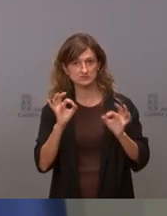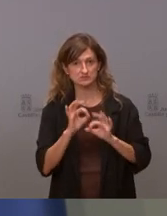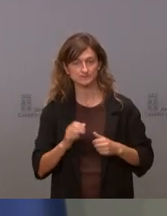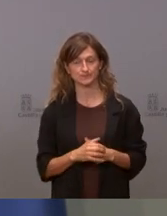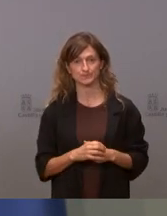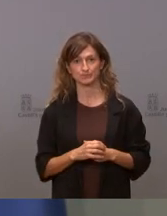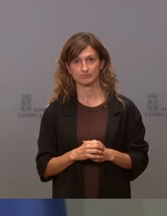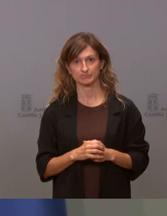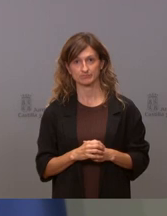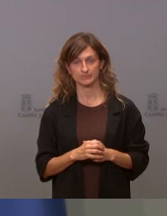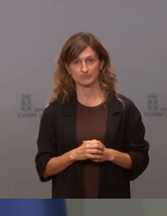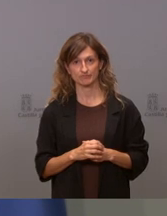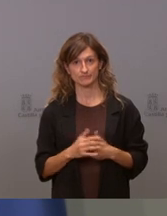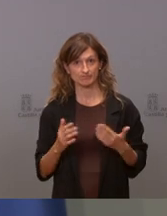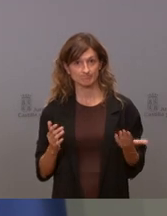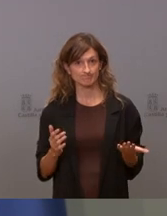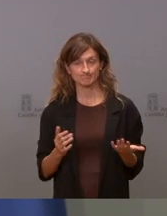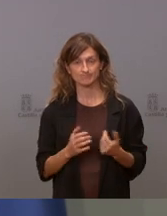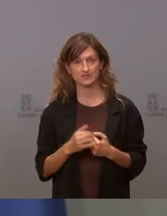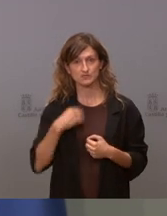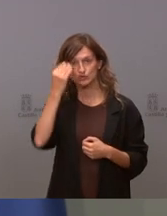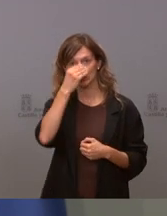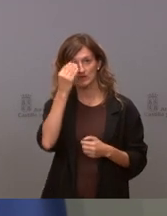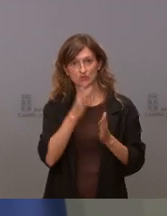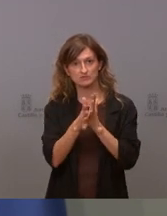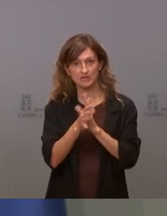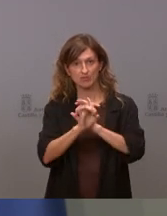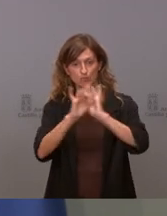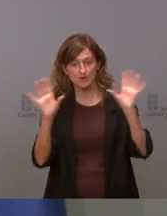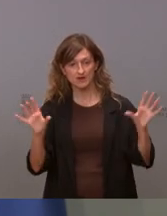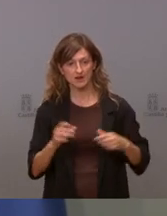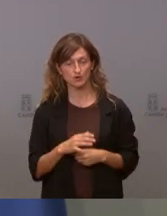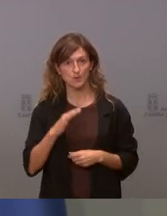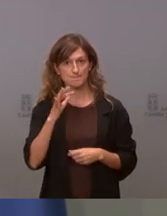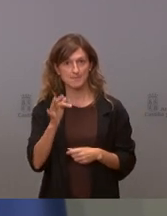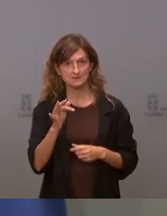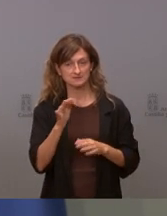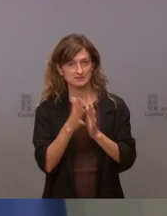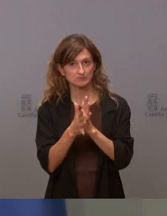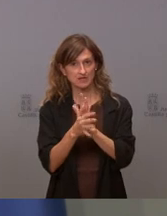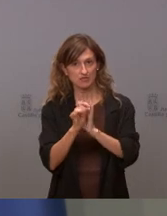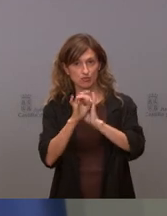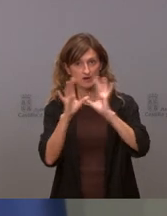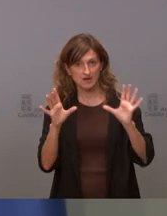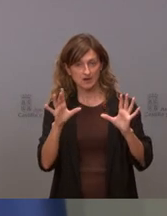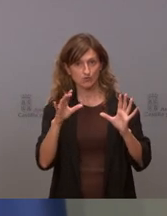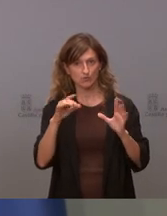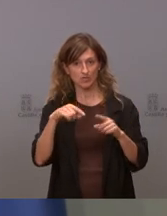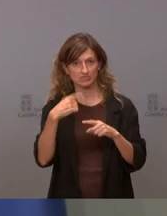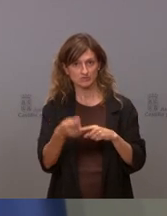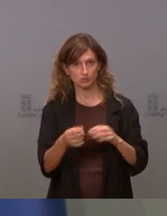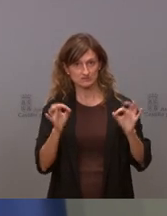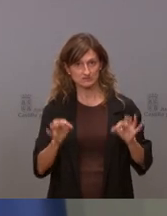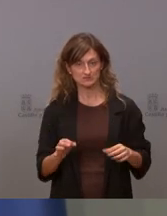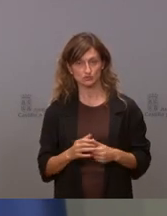de de maniobras y yo creo que ha quedado claro y además ha quedado más claro después de esto cuando tenemos